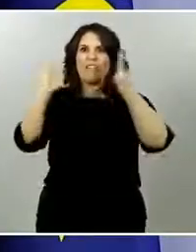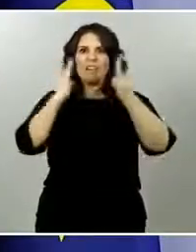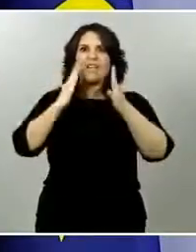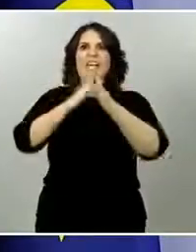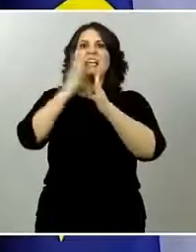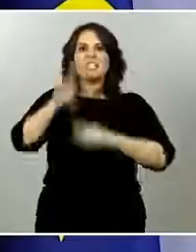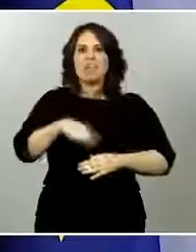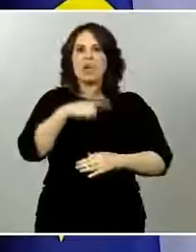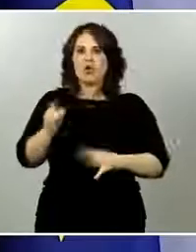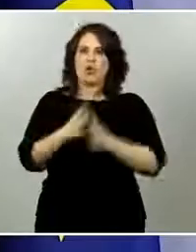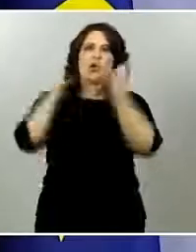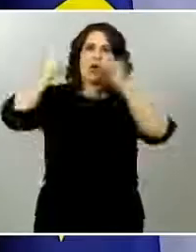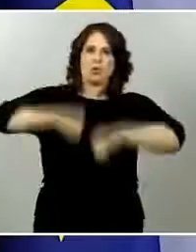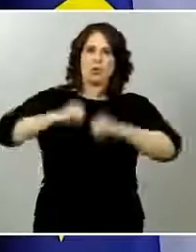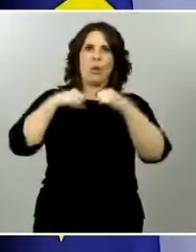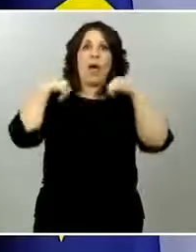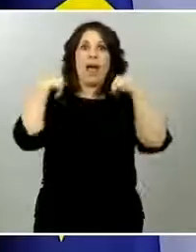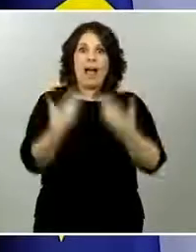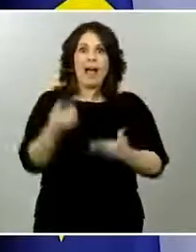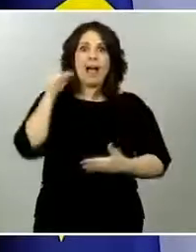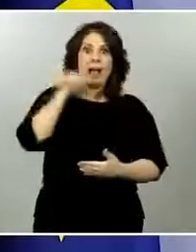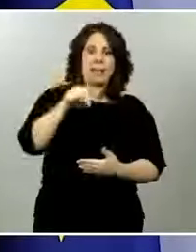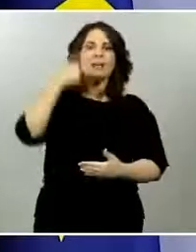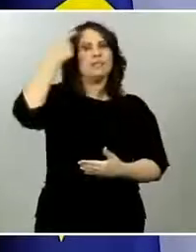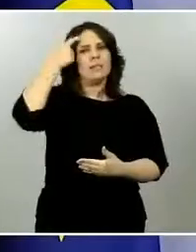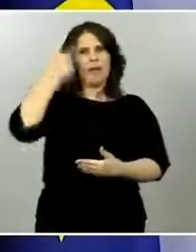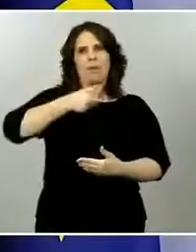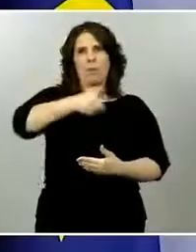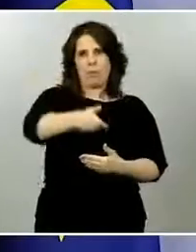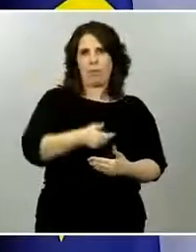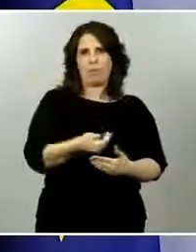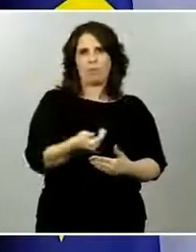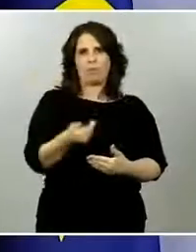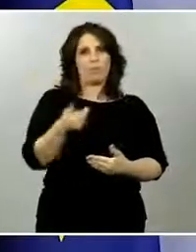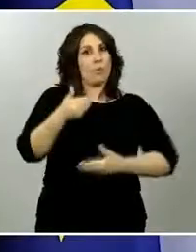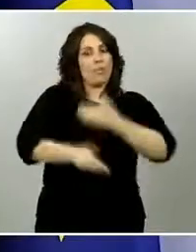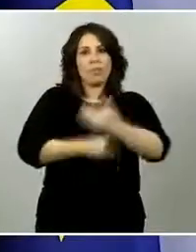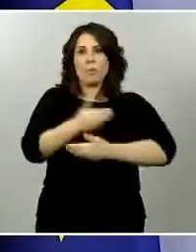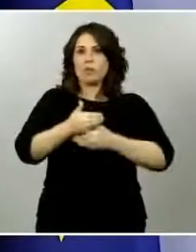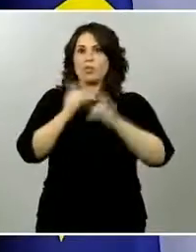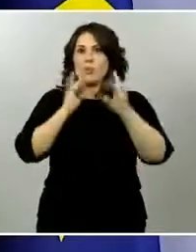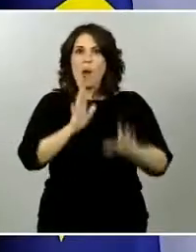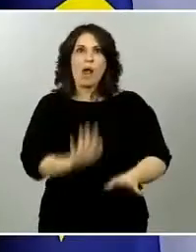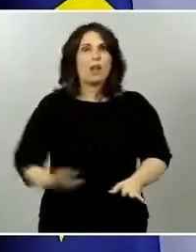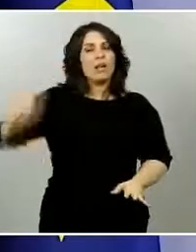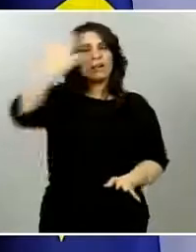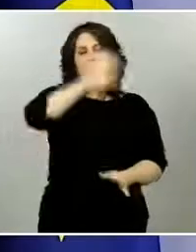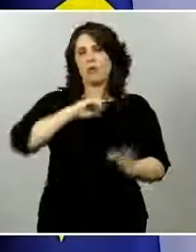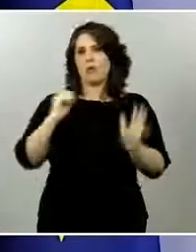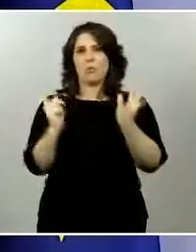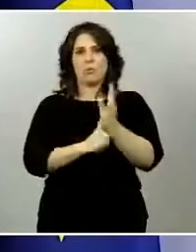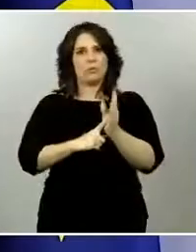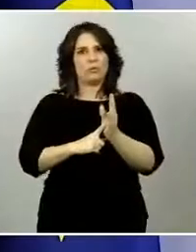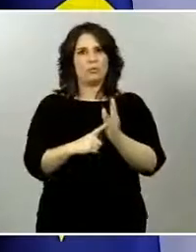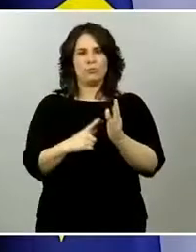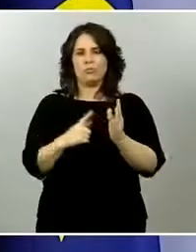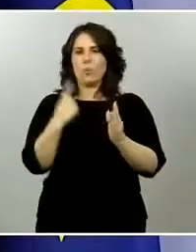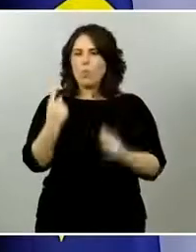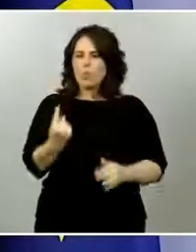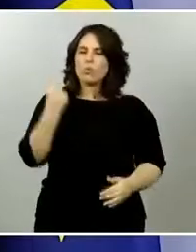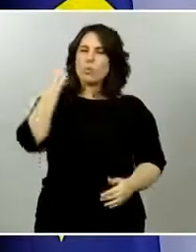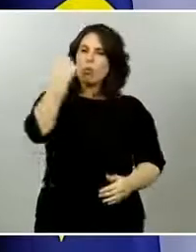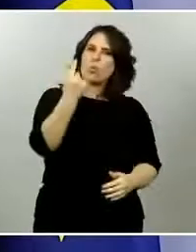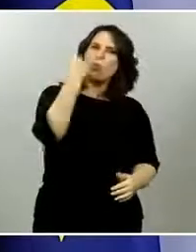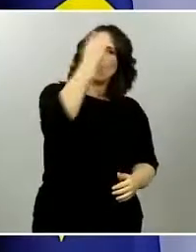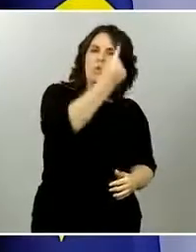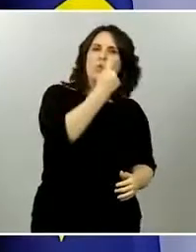después de que celebremos una reunión bilateral para conjuntamente ver si hay posibilidades de progresar de fase o no. Vamos a